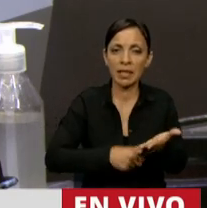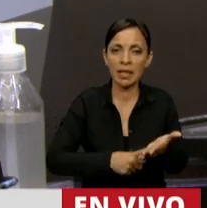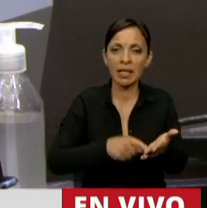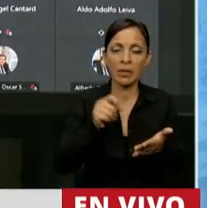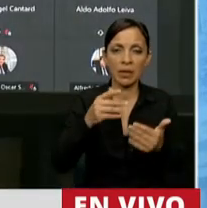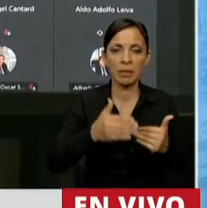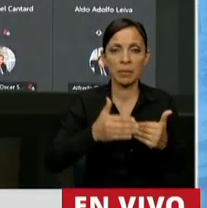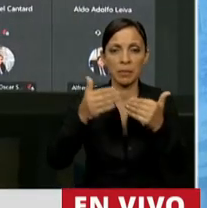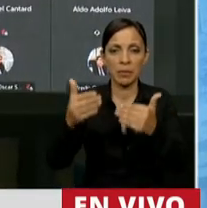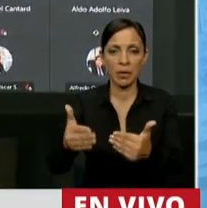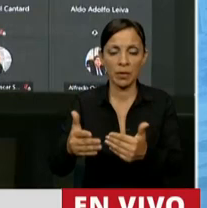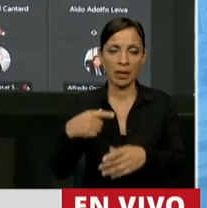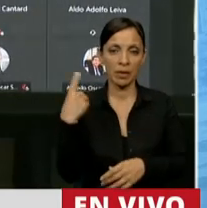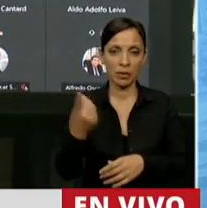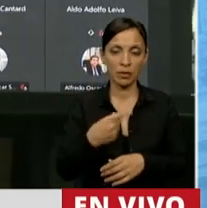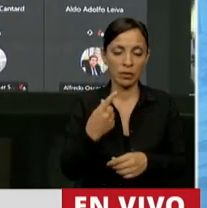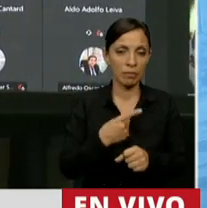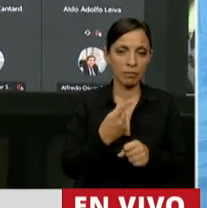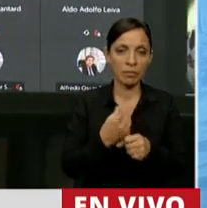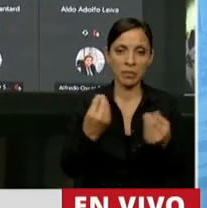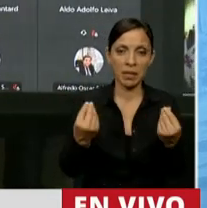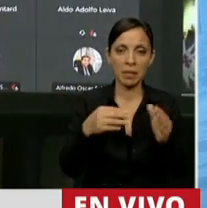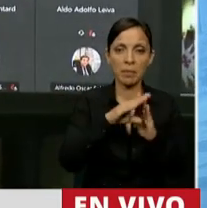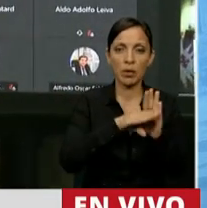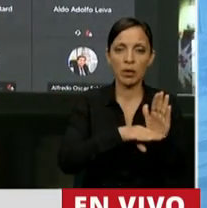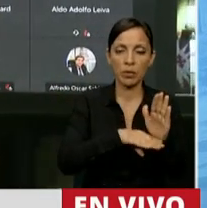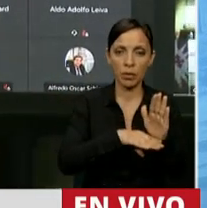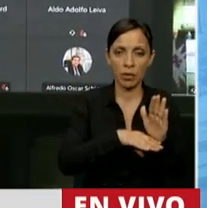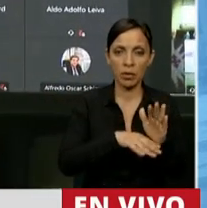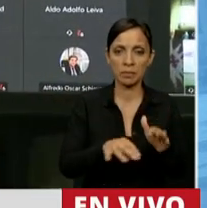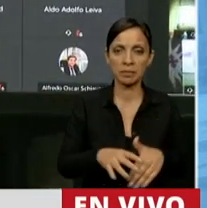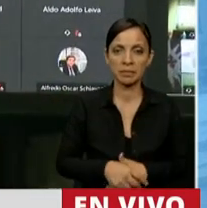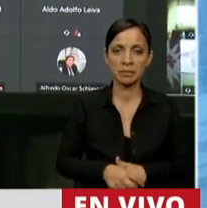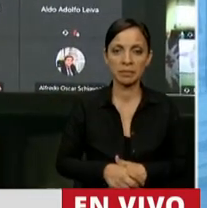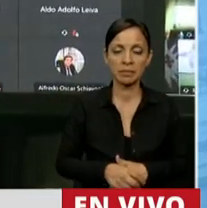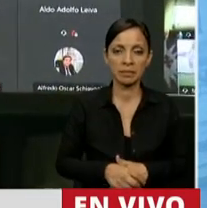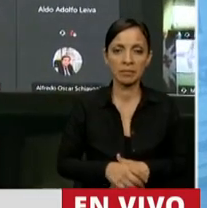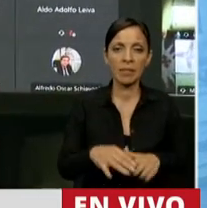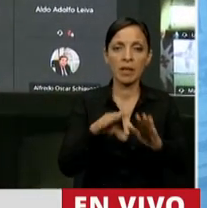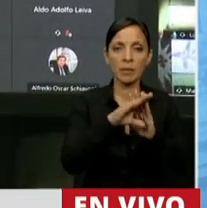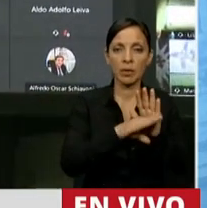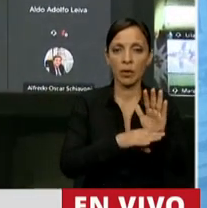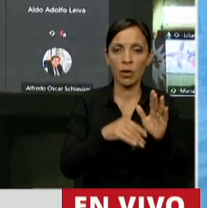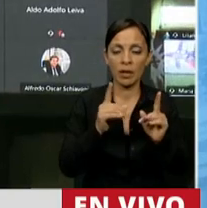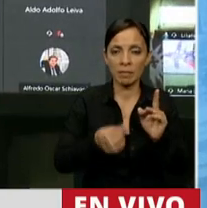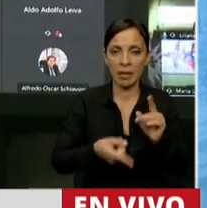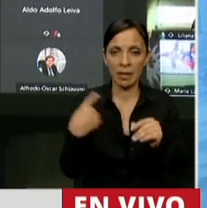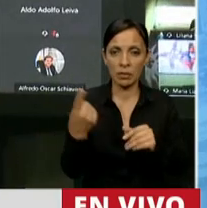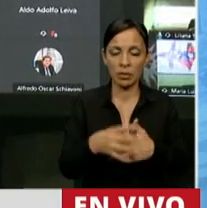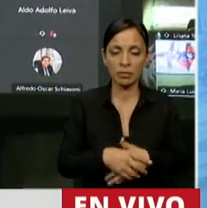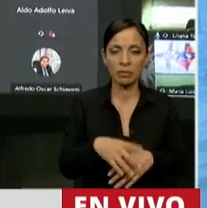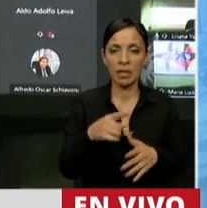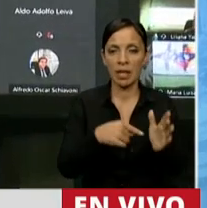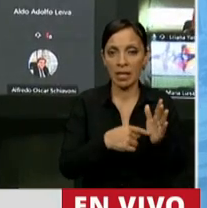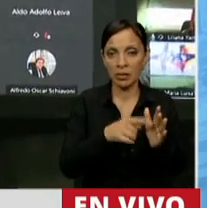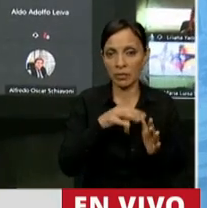Lo que nosotros no pudimos hacer es prorrogar el protocolo de vigencia que nos tendría que regir. Así que nada, me parece que eso había